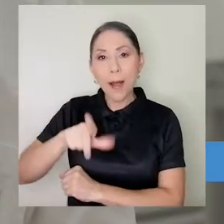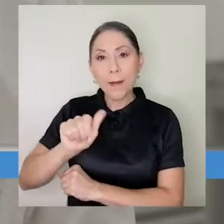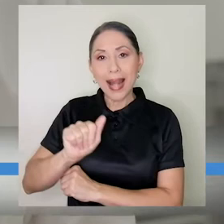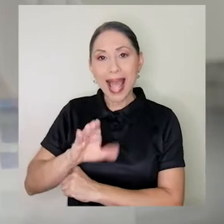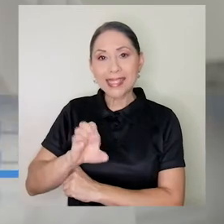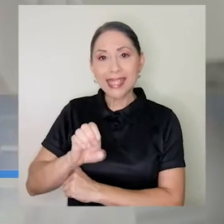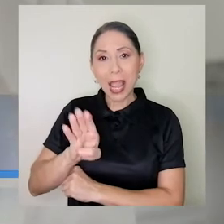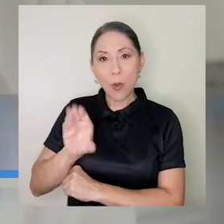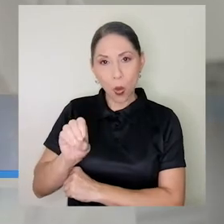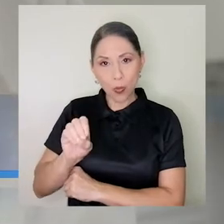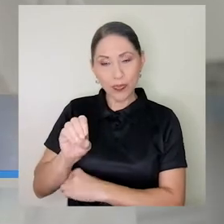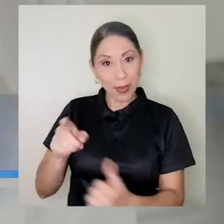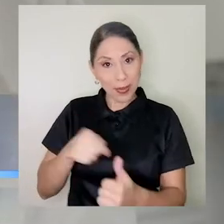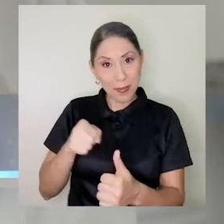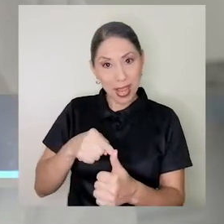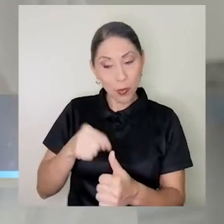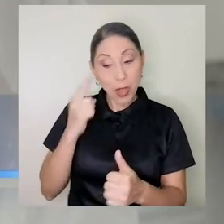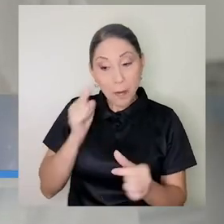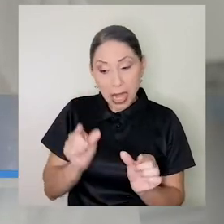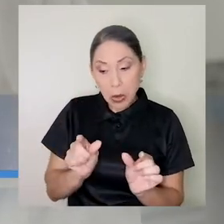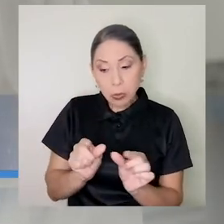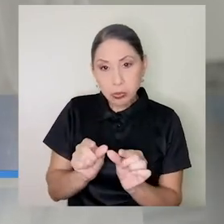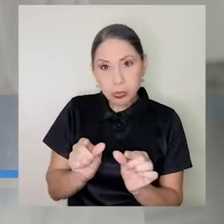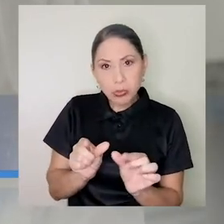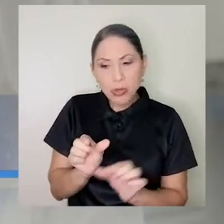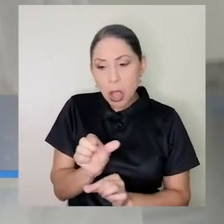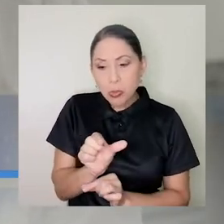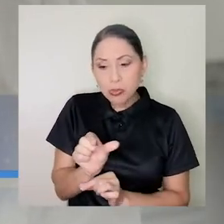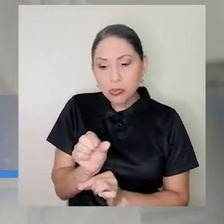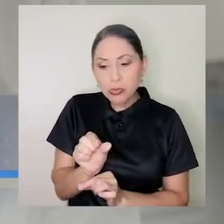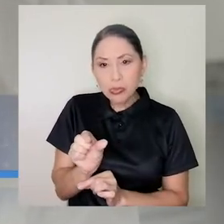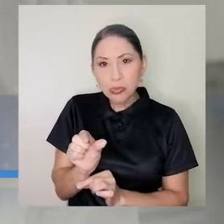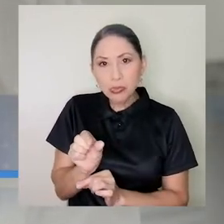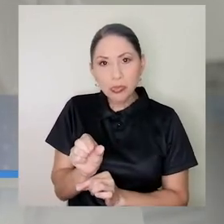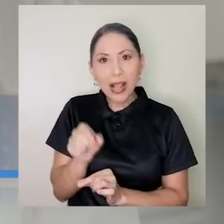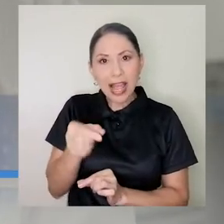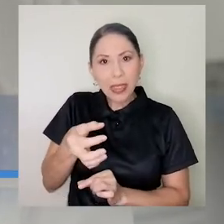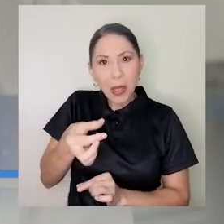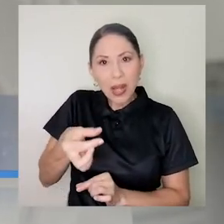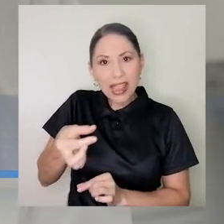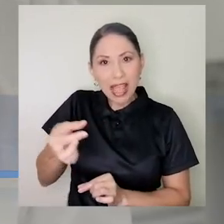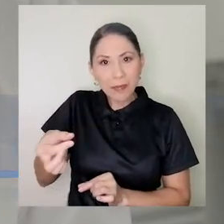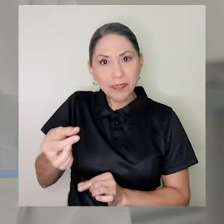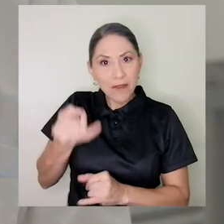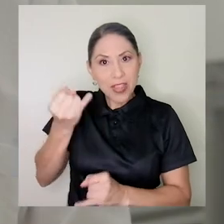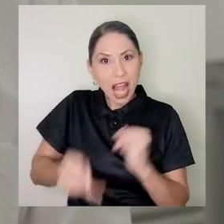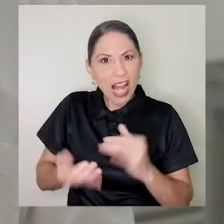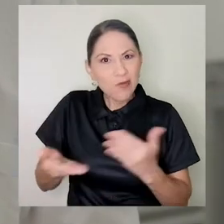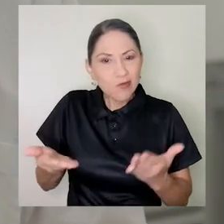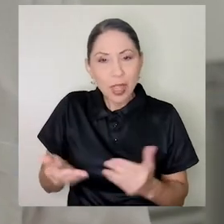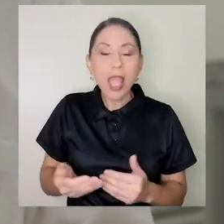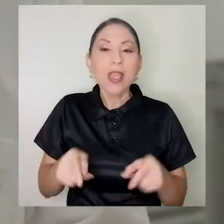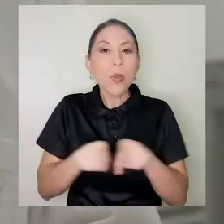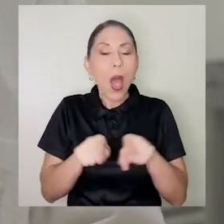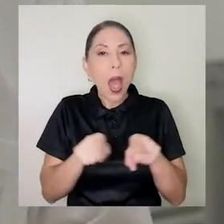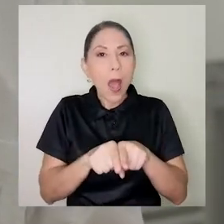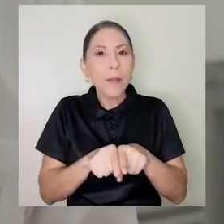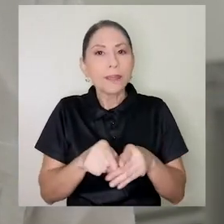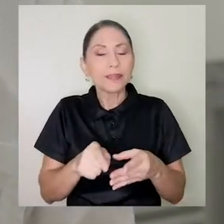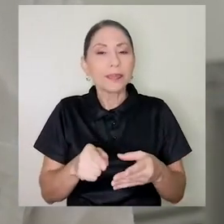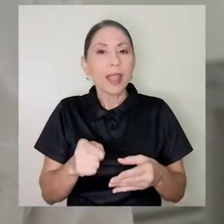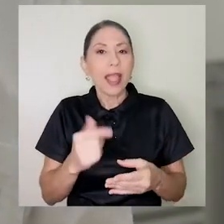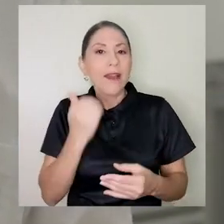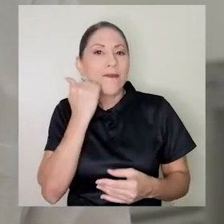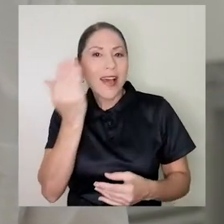inicialmente para determinar las dimensiones de la tableta final y la